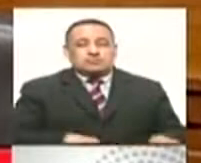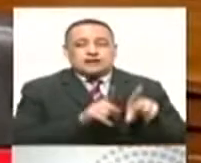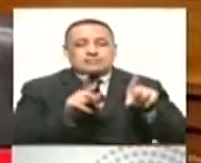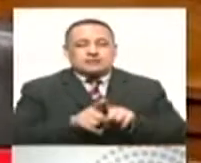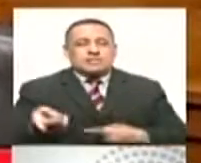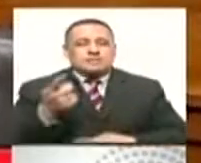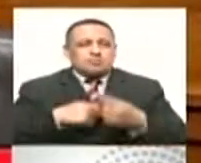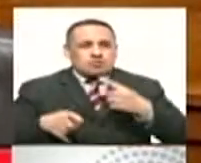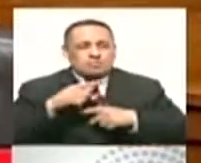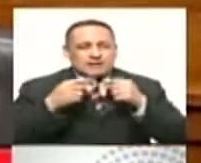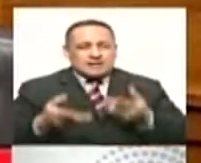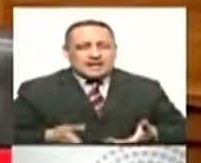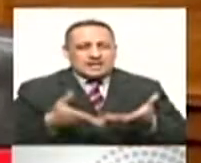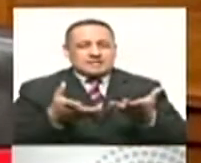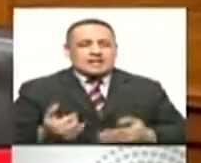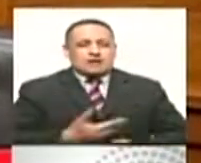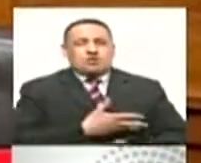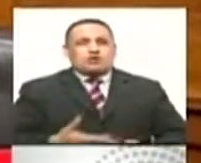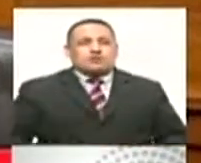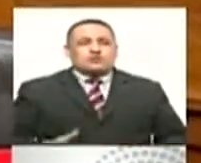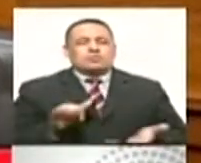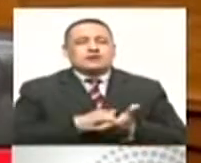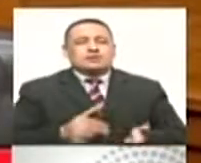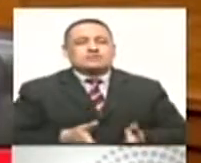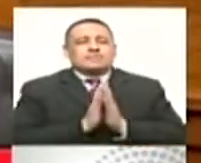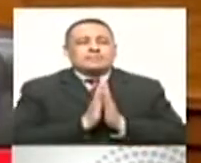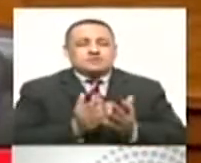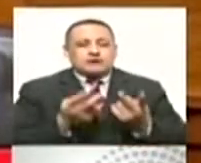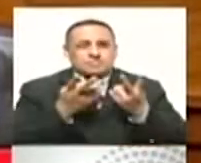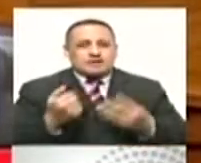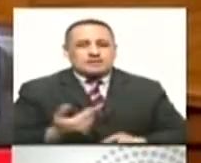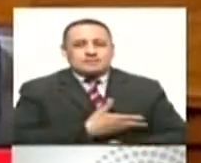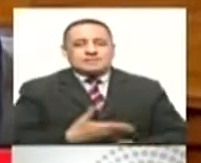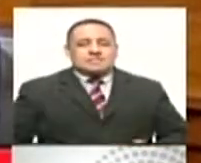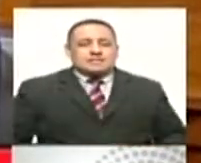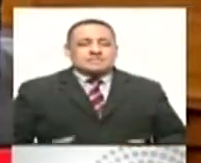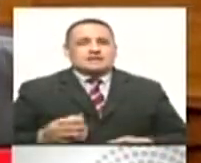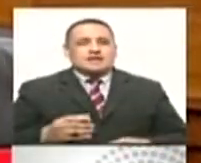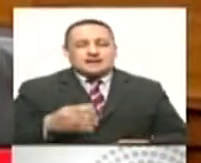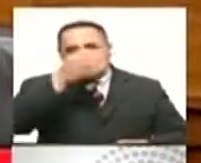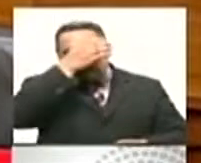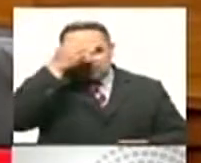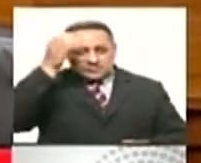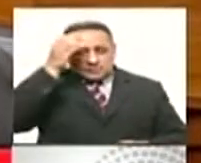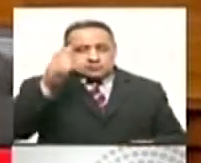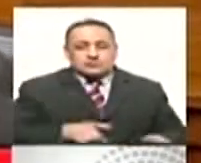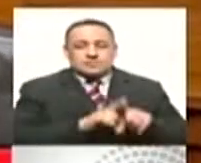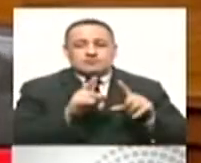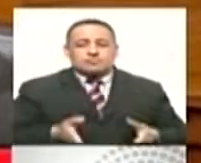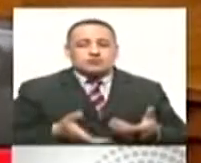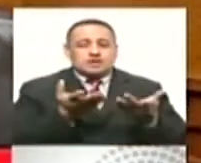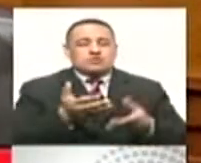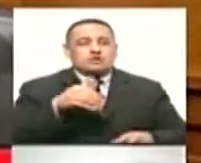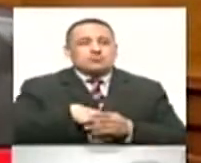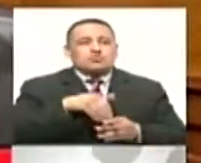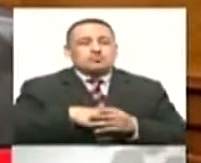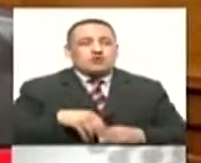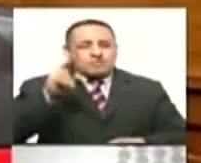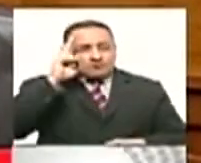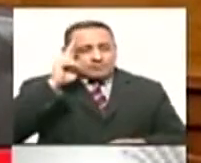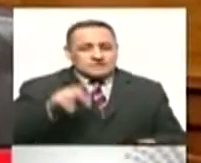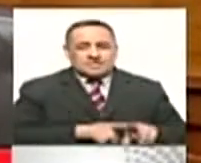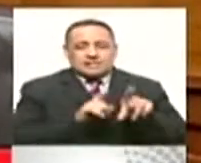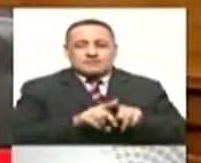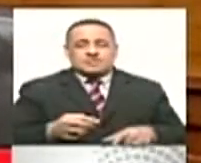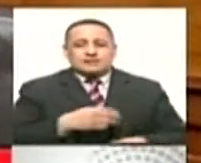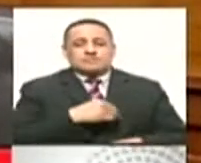dosis. Pero tenemos en el extremo opuesto, por ejemplo, a Puno, que todavía está alrededor del 20%, ¿no? Y